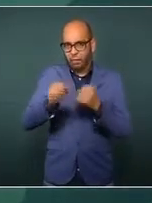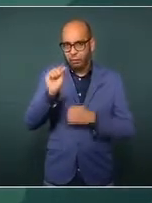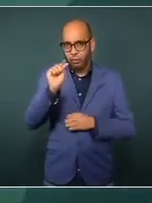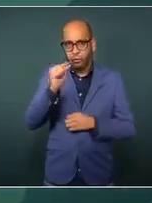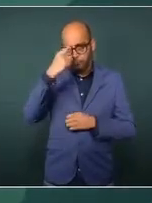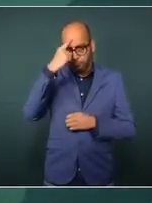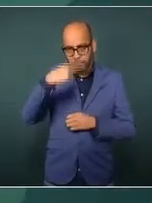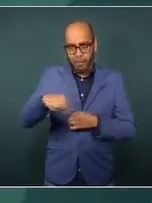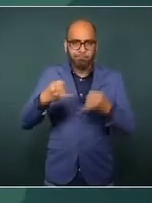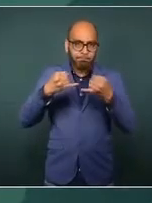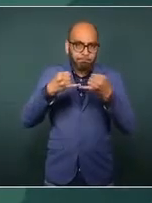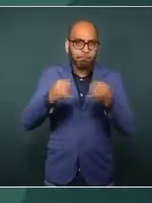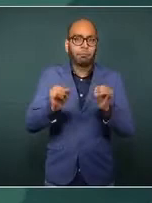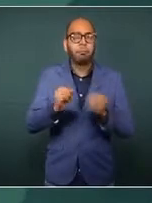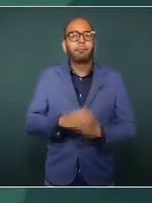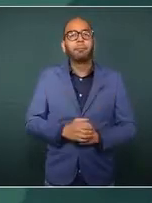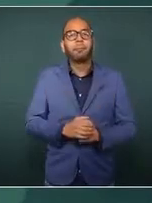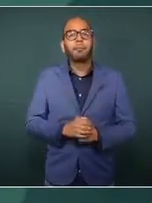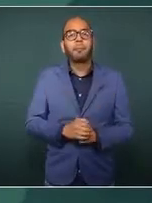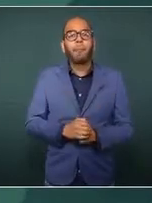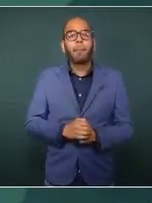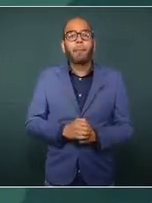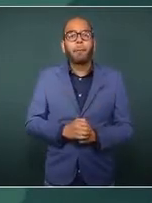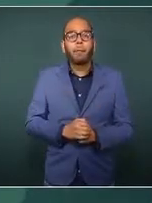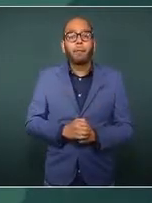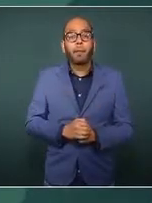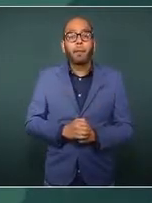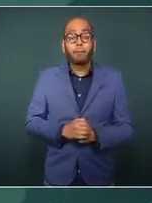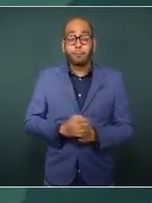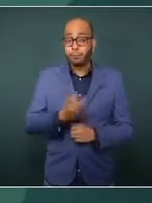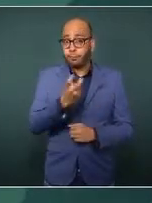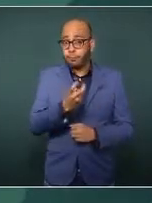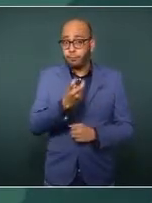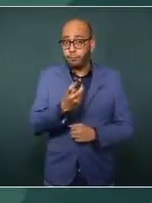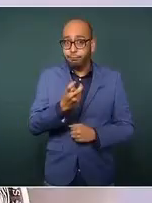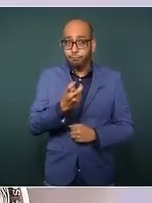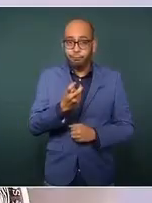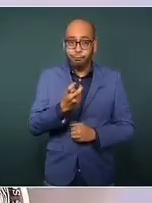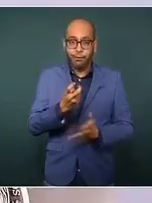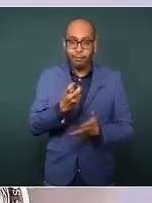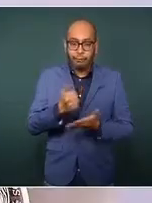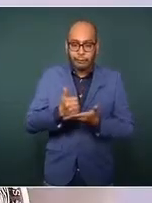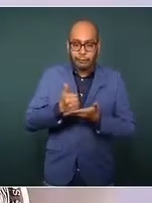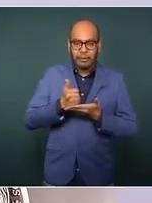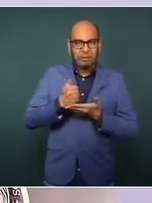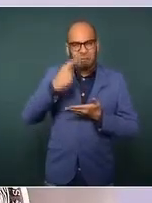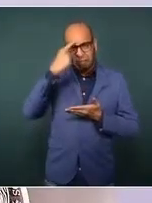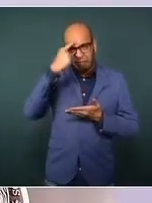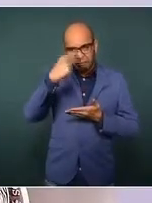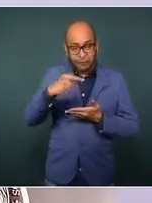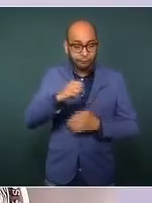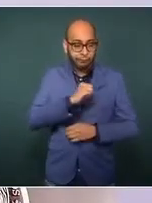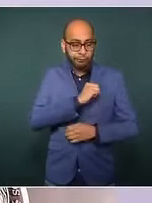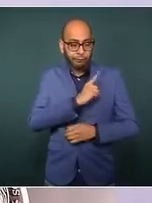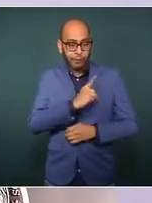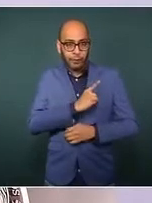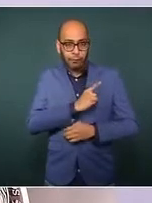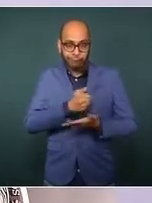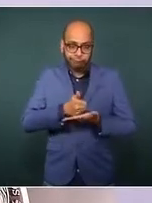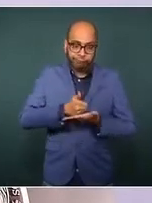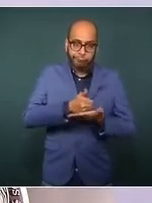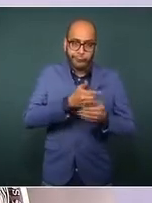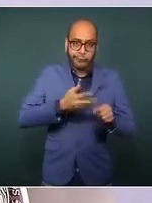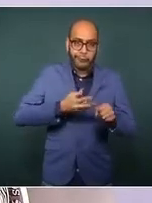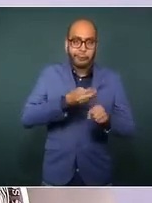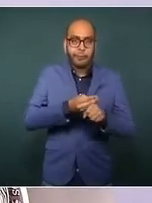Pero esto nos ha permitido que podamos manejar la situación de salud. Le informo que tenemos